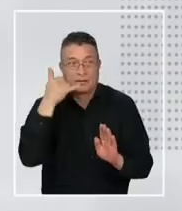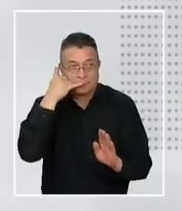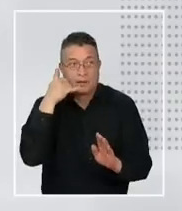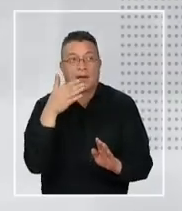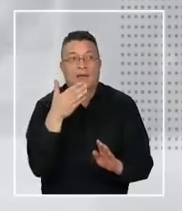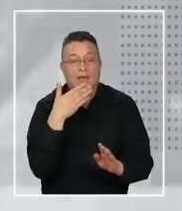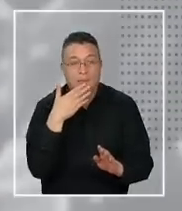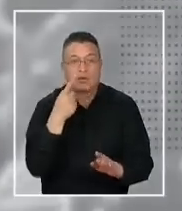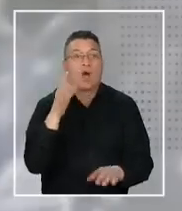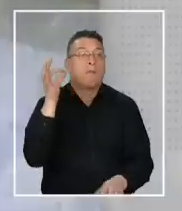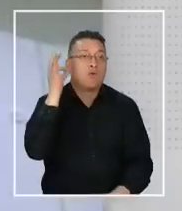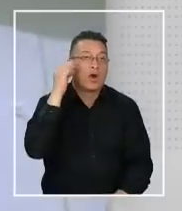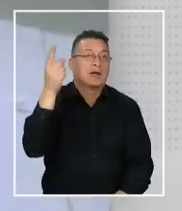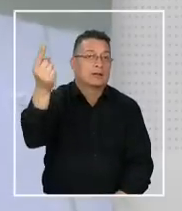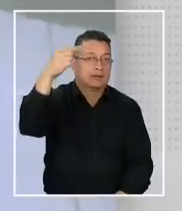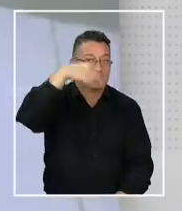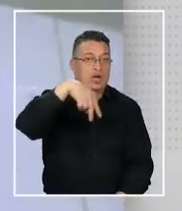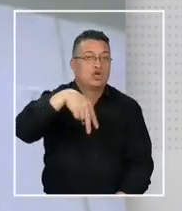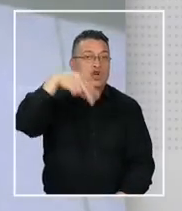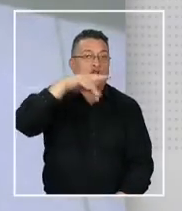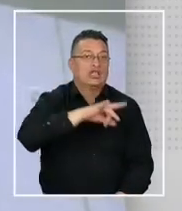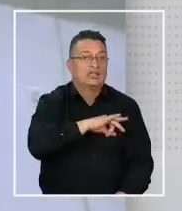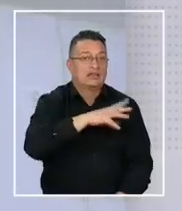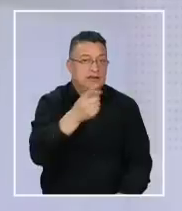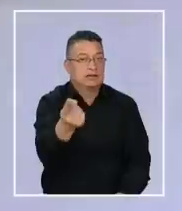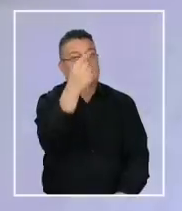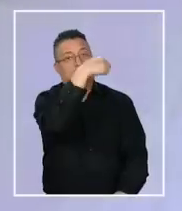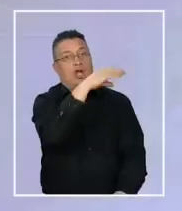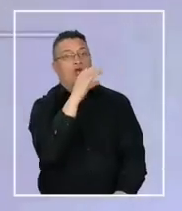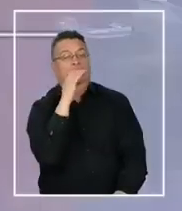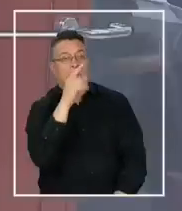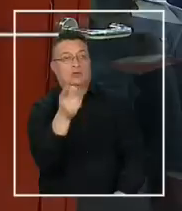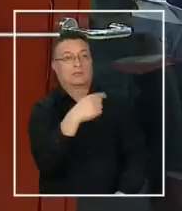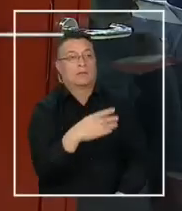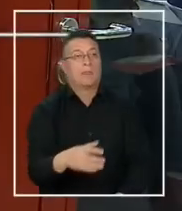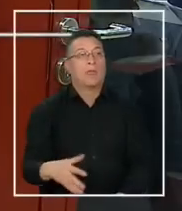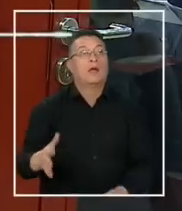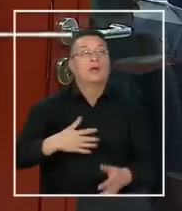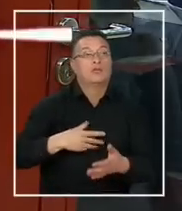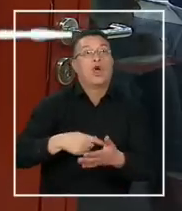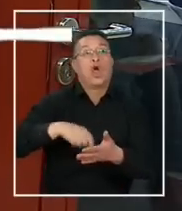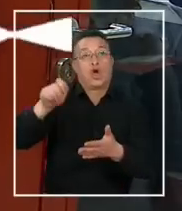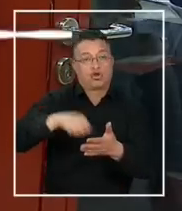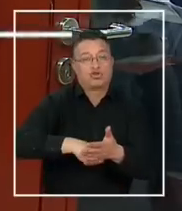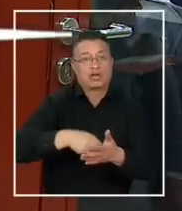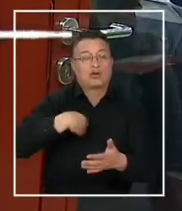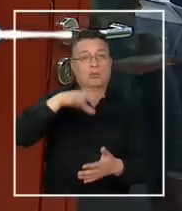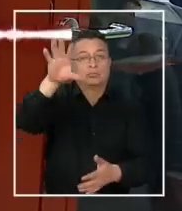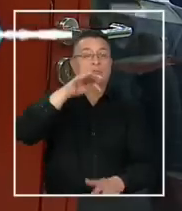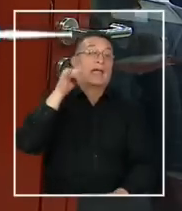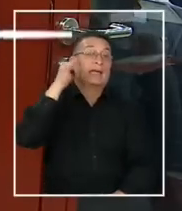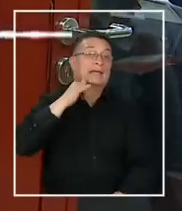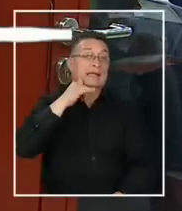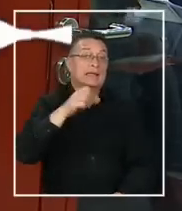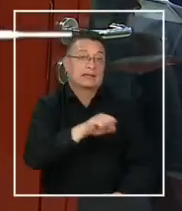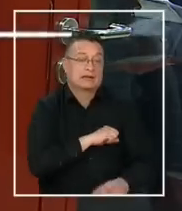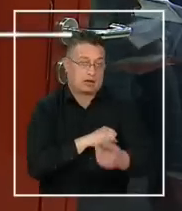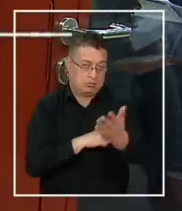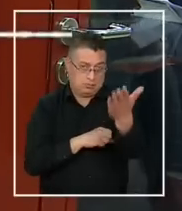preparaba la llegada de una mujer desde el norte de Chile a Concepción. ¿Me compraste de dónde a dónde? De Iquique, Santiago.